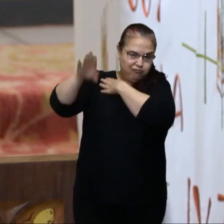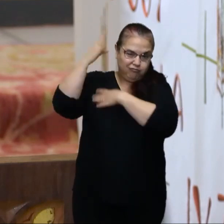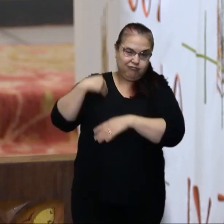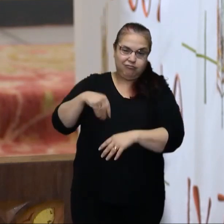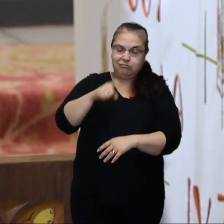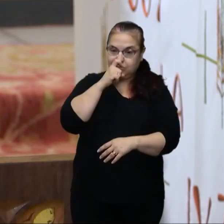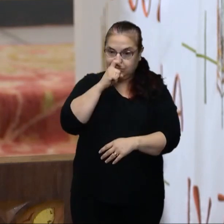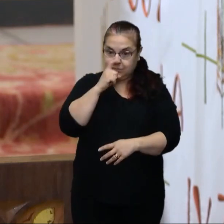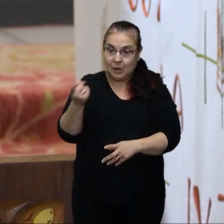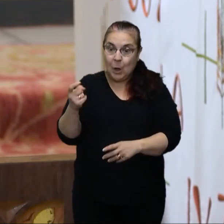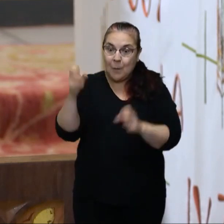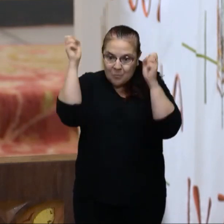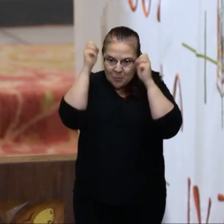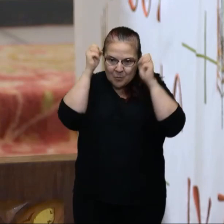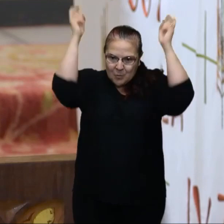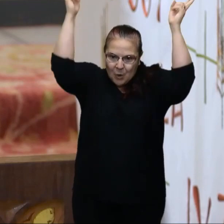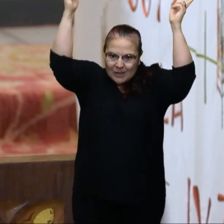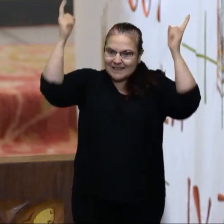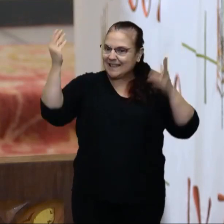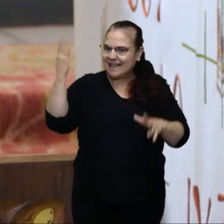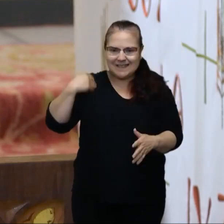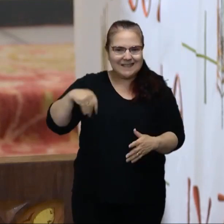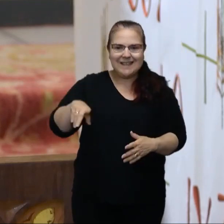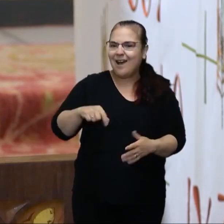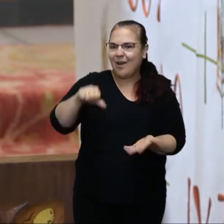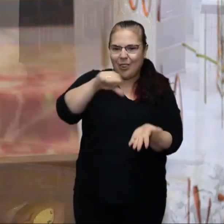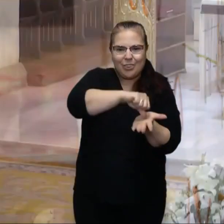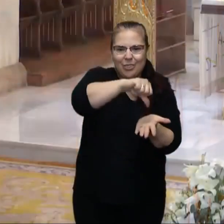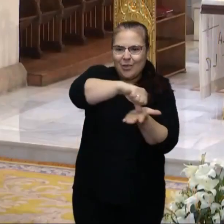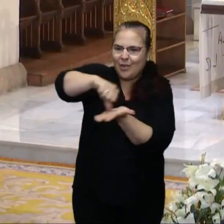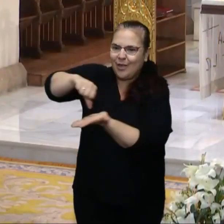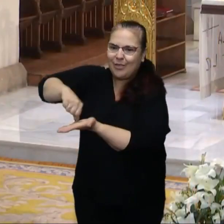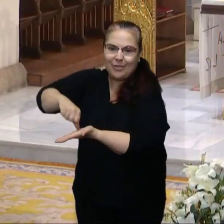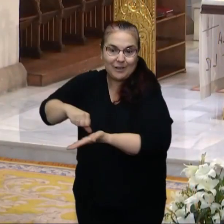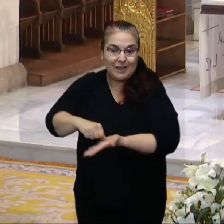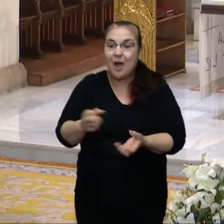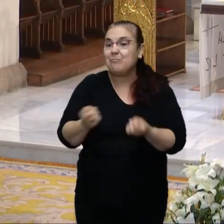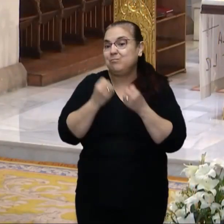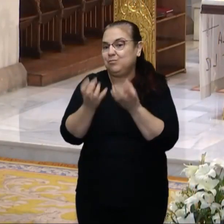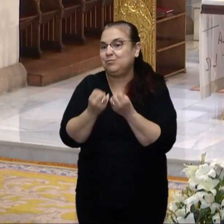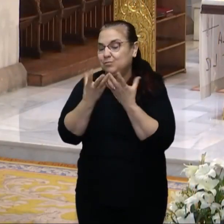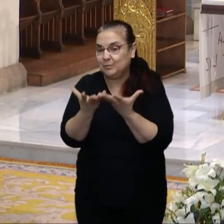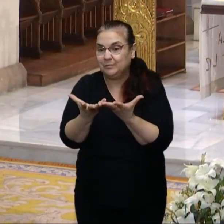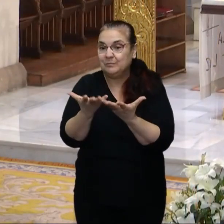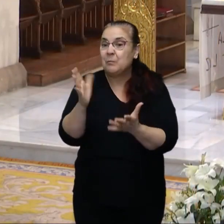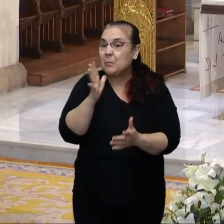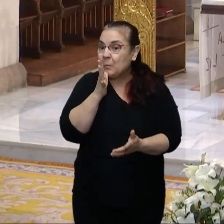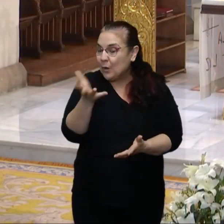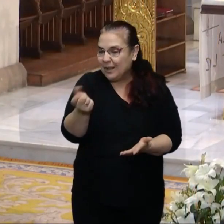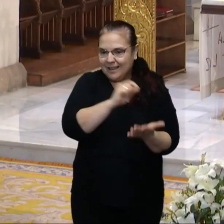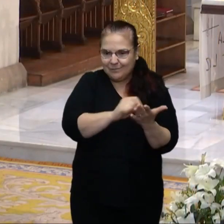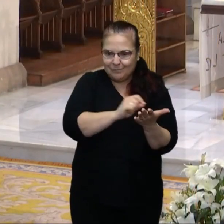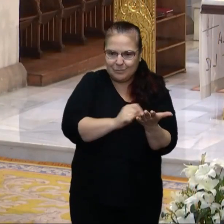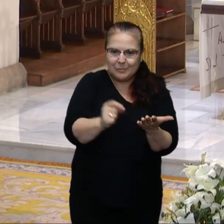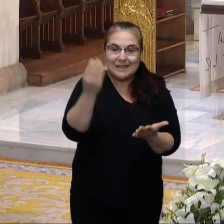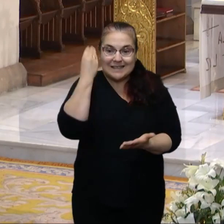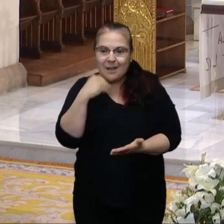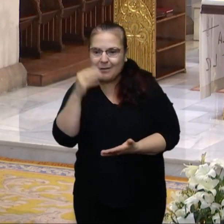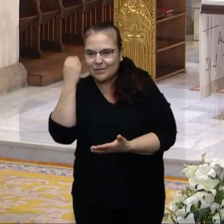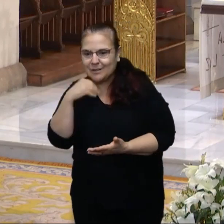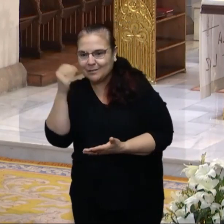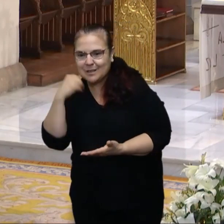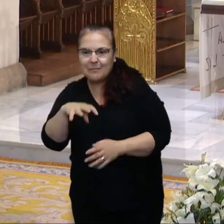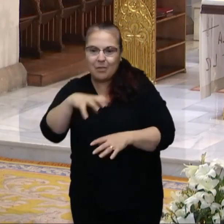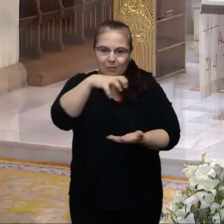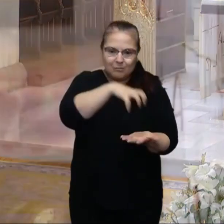Moisés tiene en cada ciudad quienes lo predican, ya que es leído cada sábado en las sinagogas.